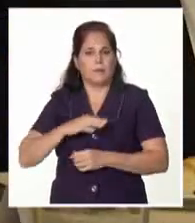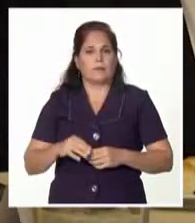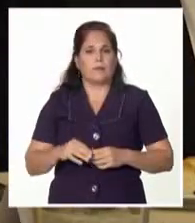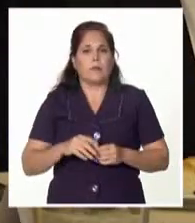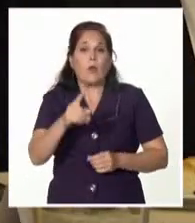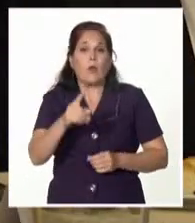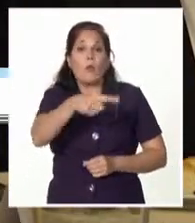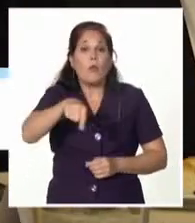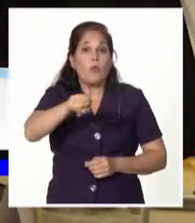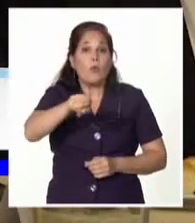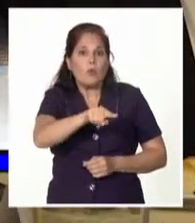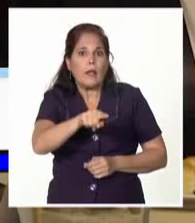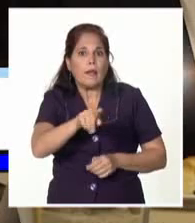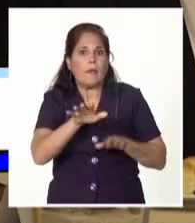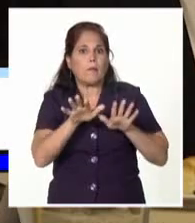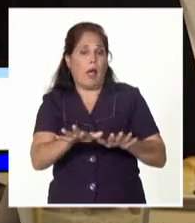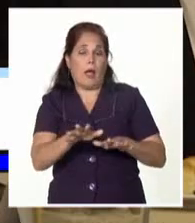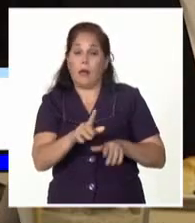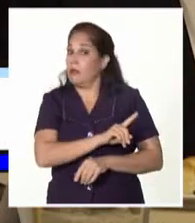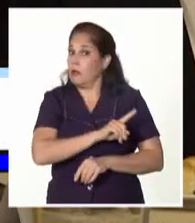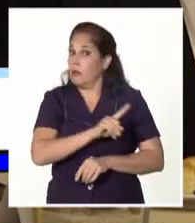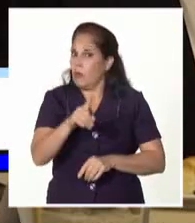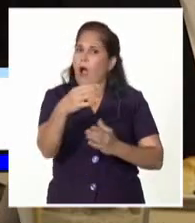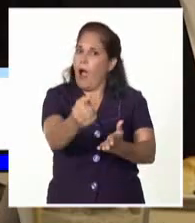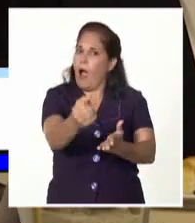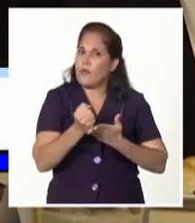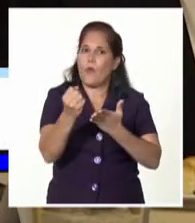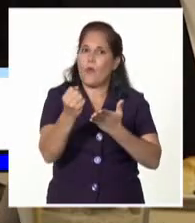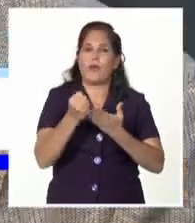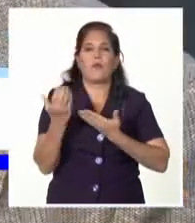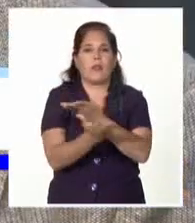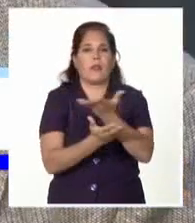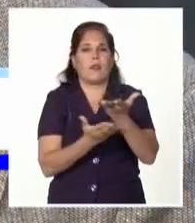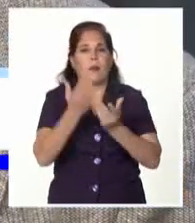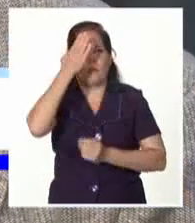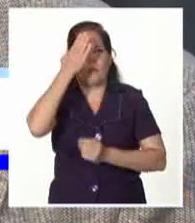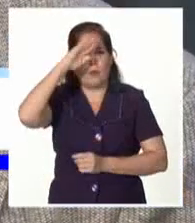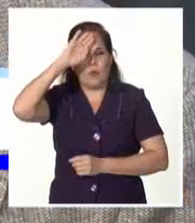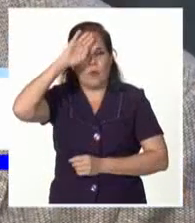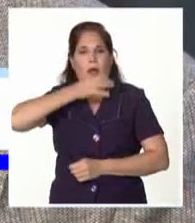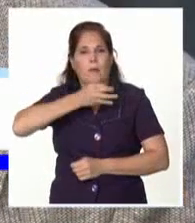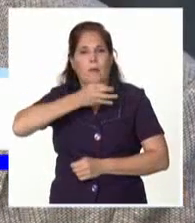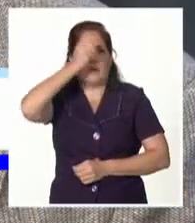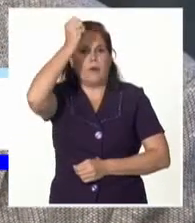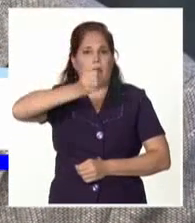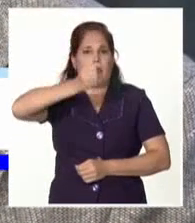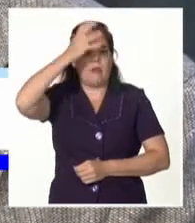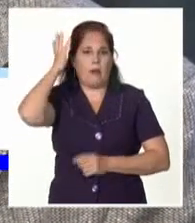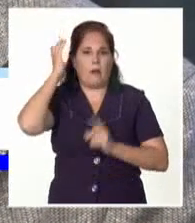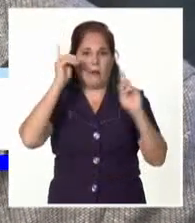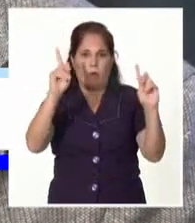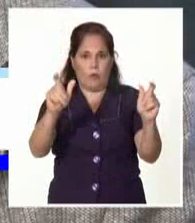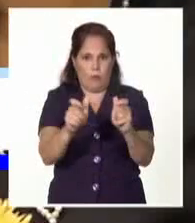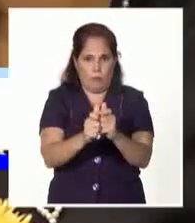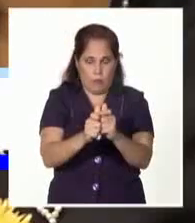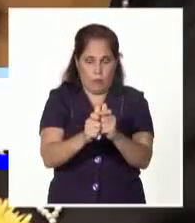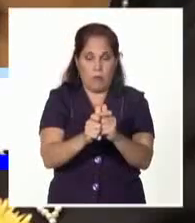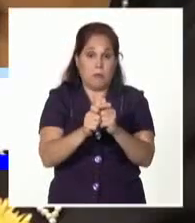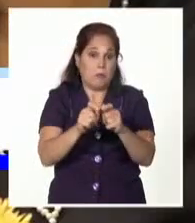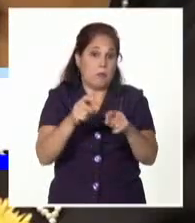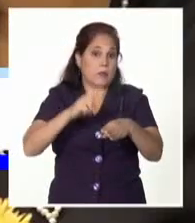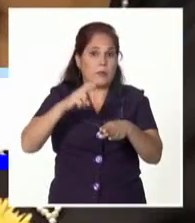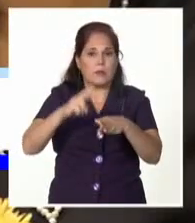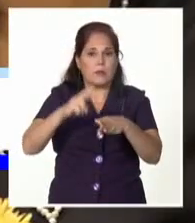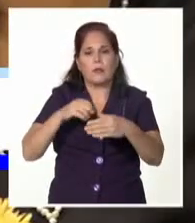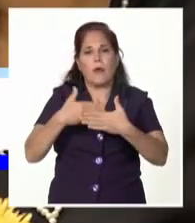Ustedes no se han detenido y han mantenido la cooperación y el intercambio con Cuba, expresó el presidente cubano, Miguel Díaz Canel Bermúdez, a representantes del